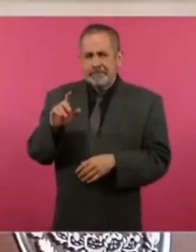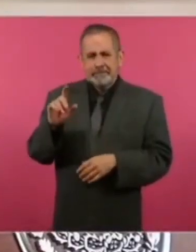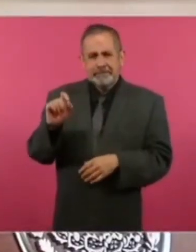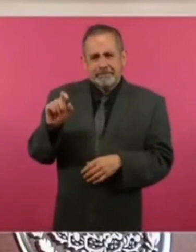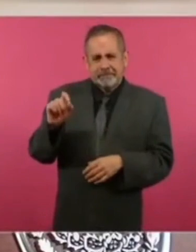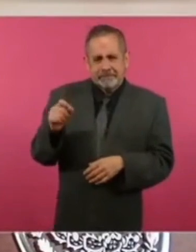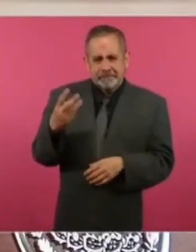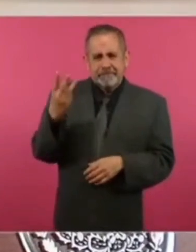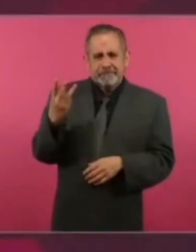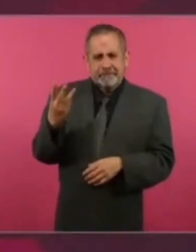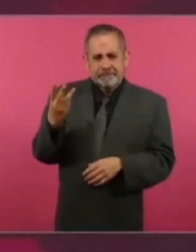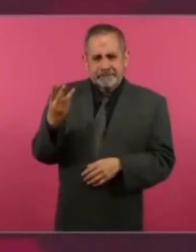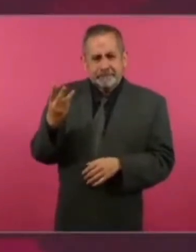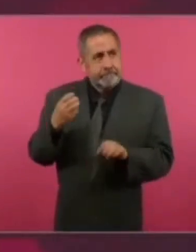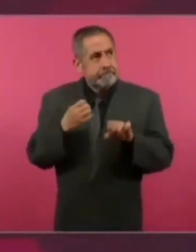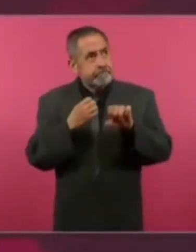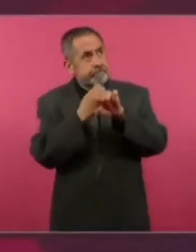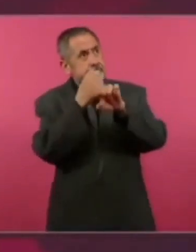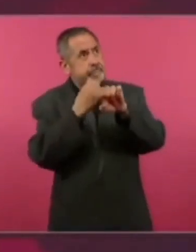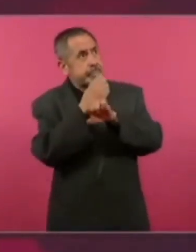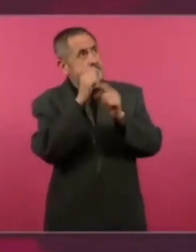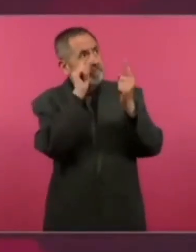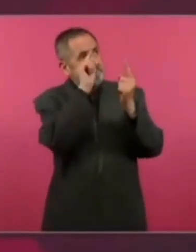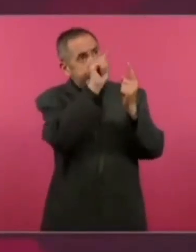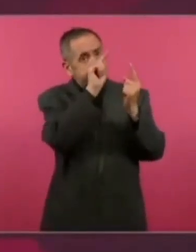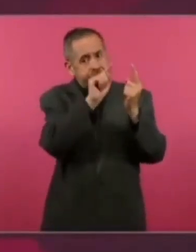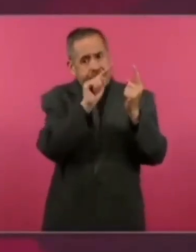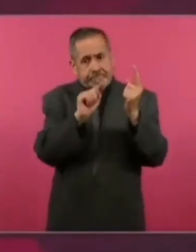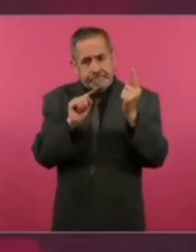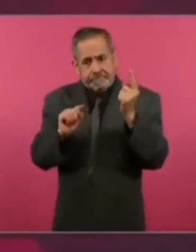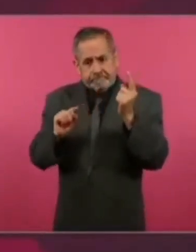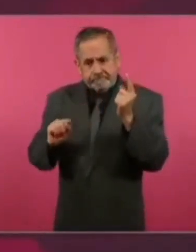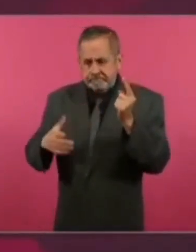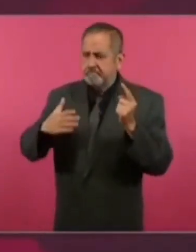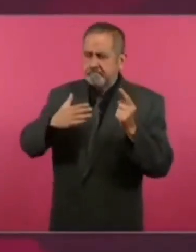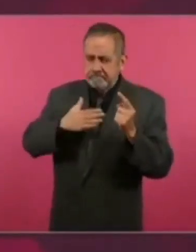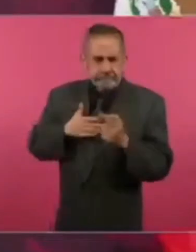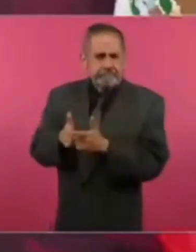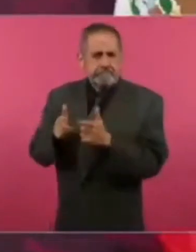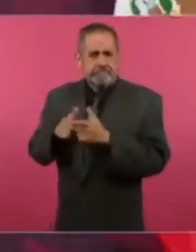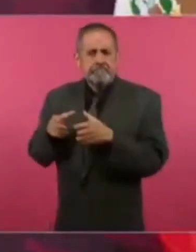veintitrés estados en donde son gobiernos